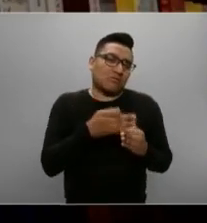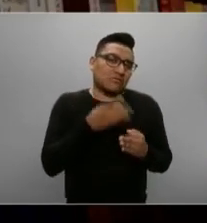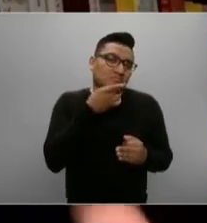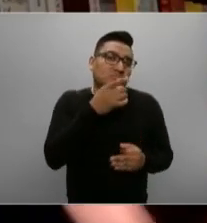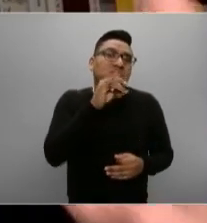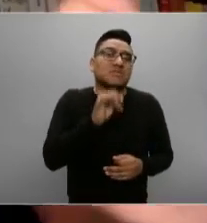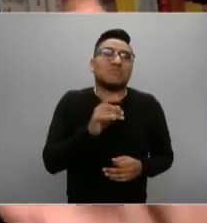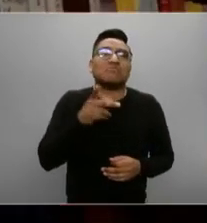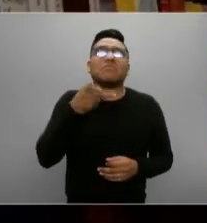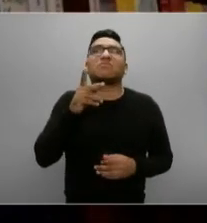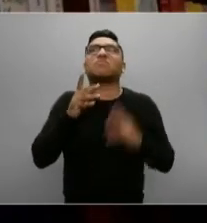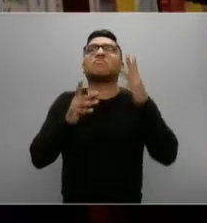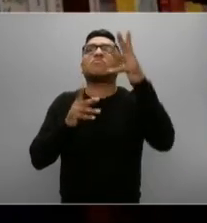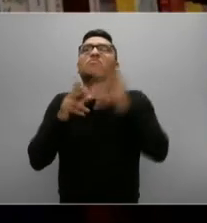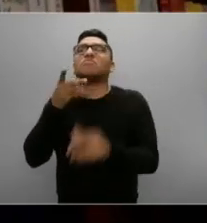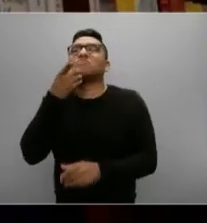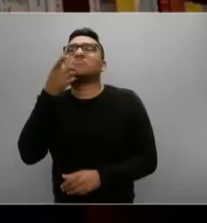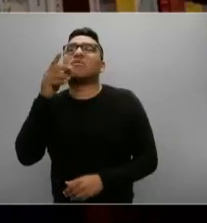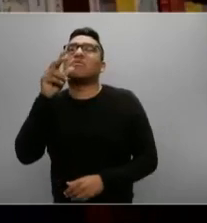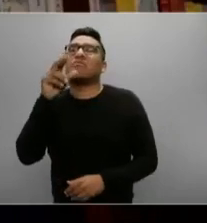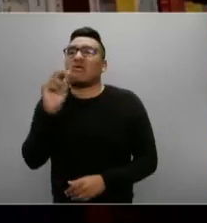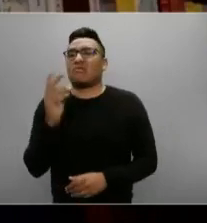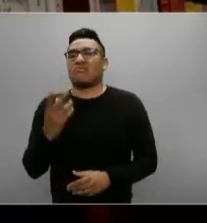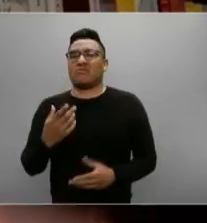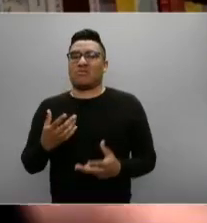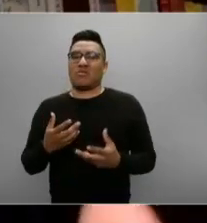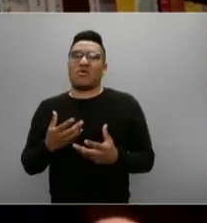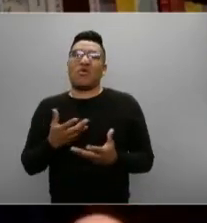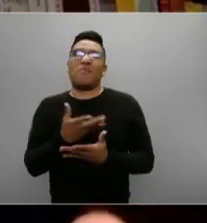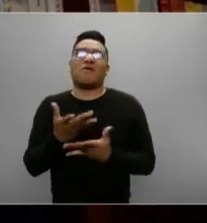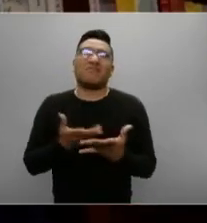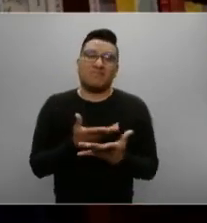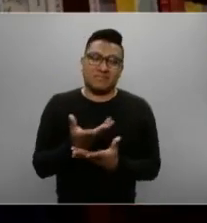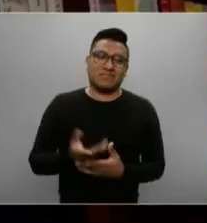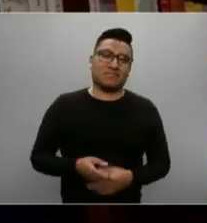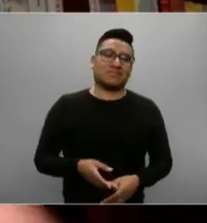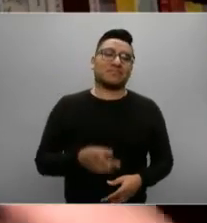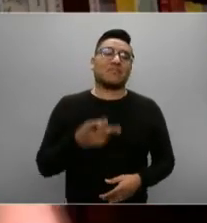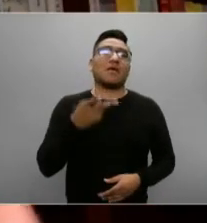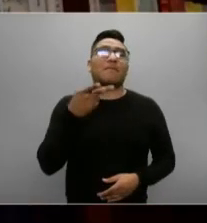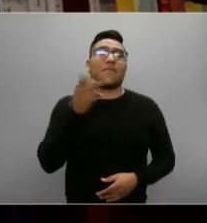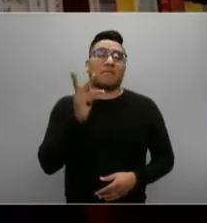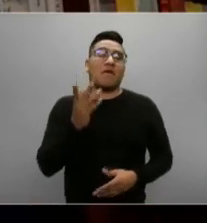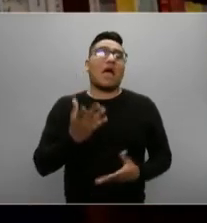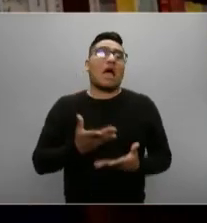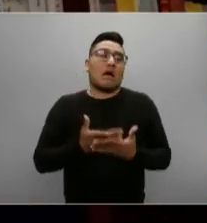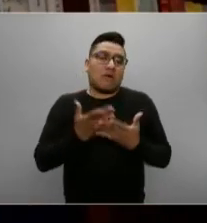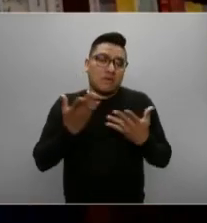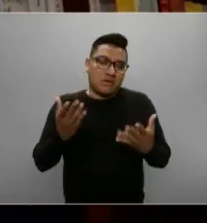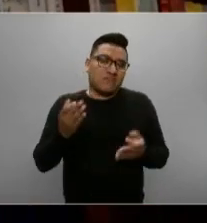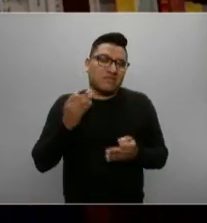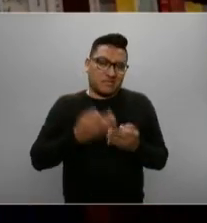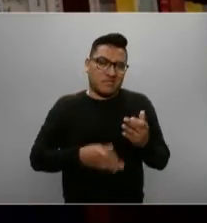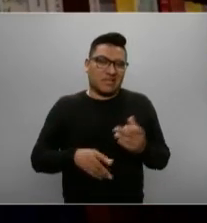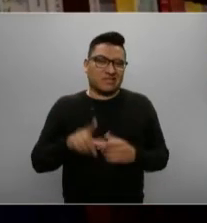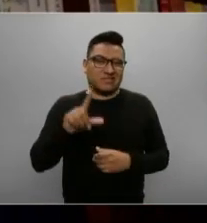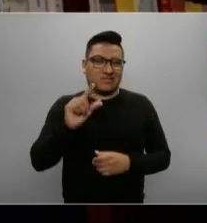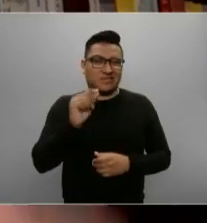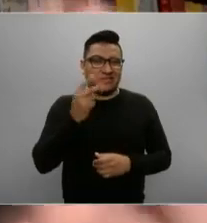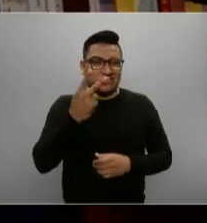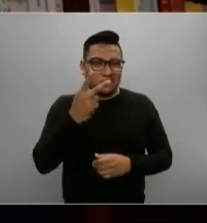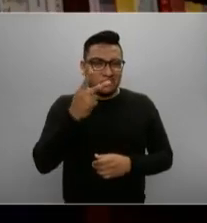Entonces, llevamos un muy buen apoyo, pero ahora falta, las siguientes 72 horas son claves,